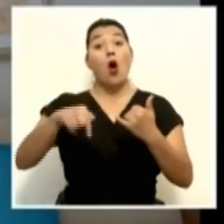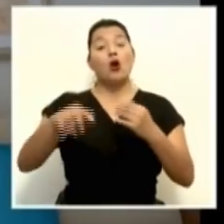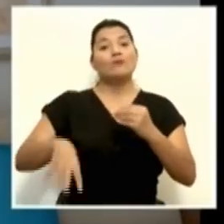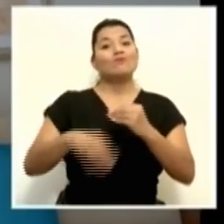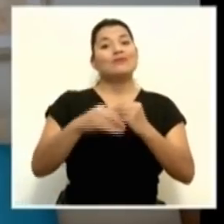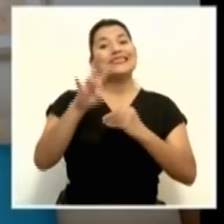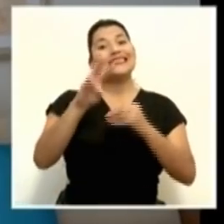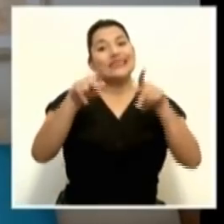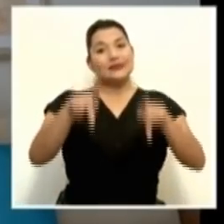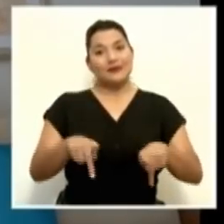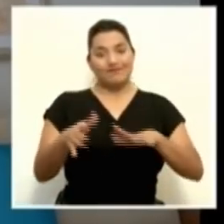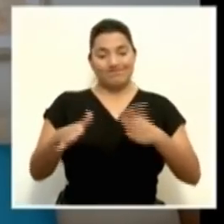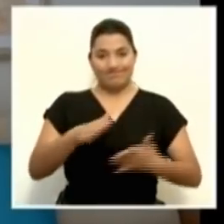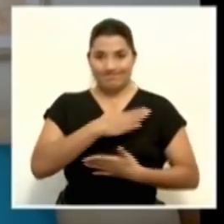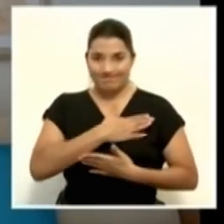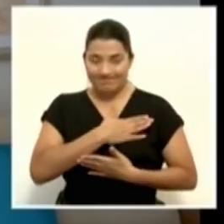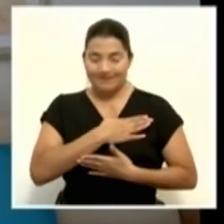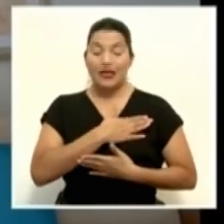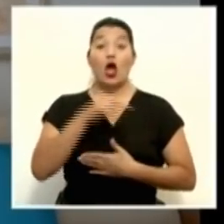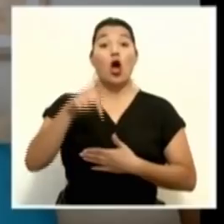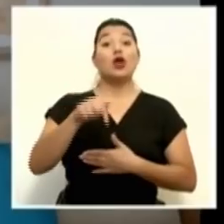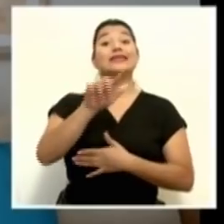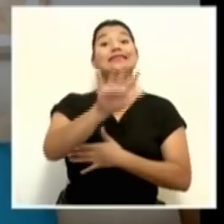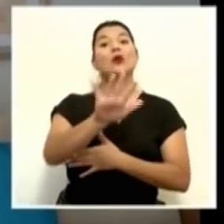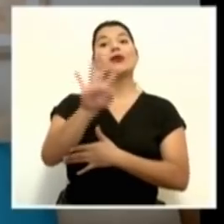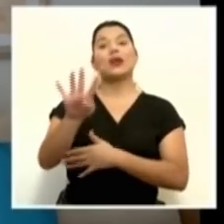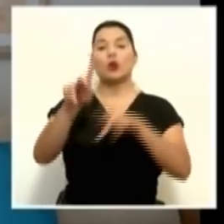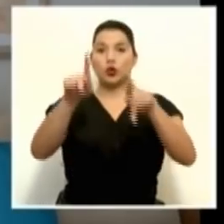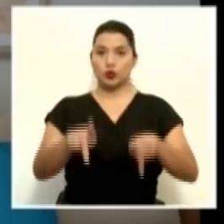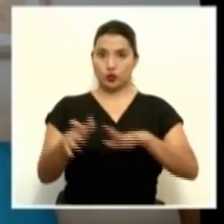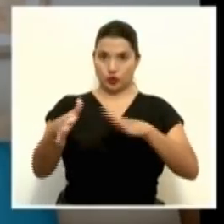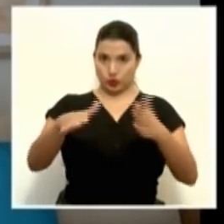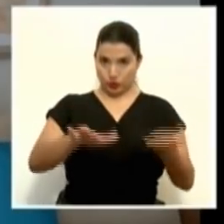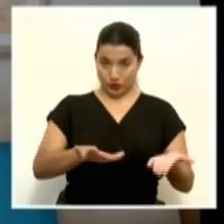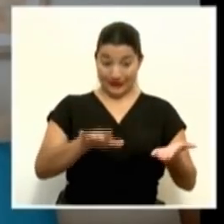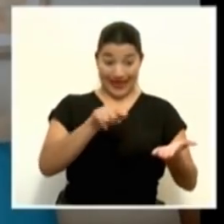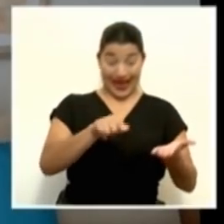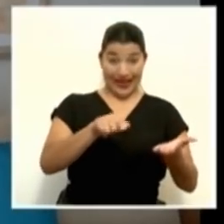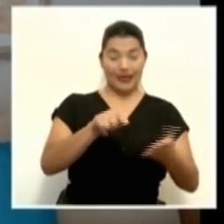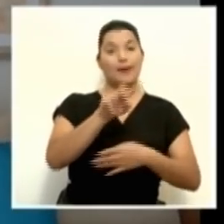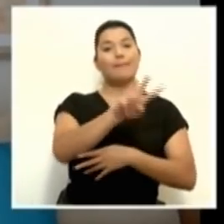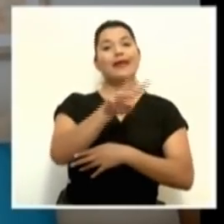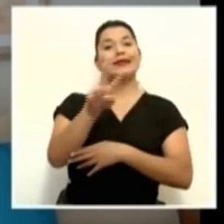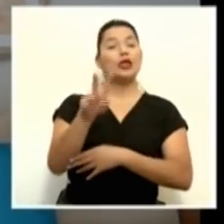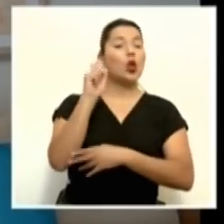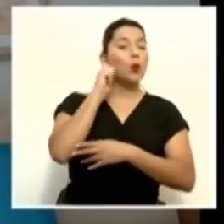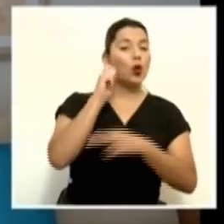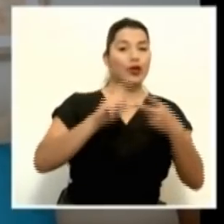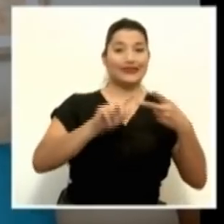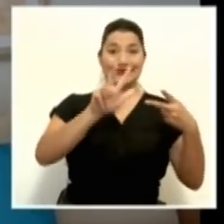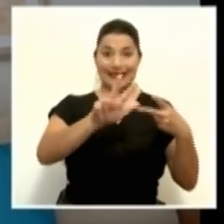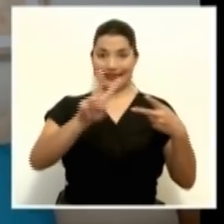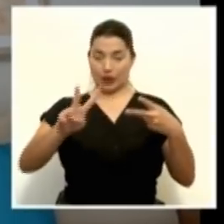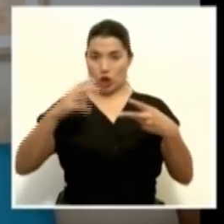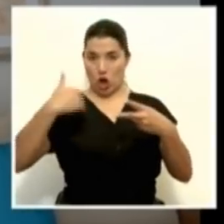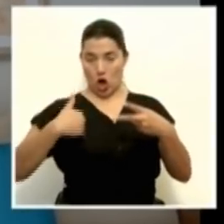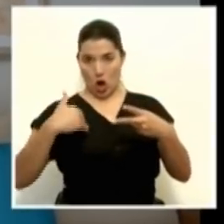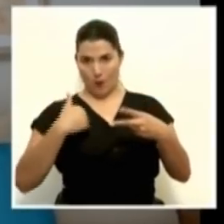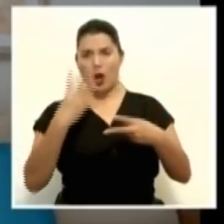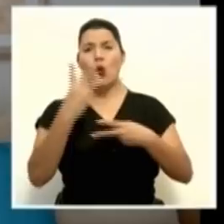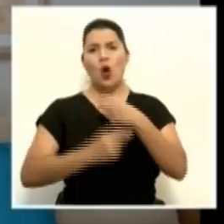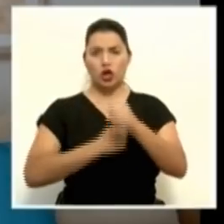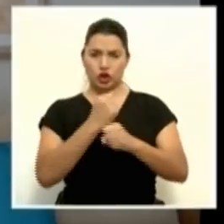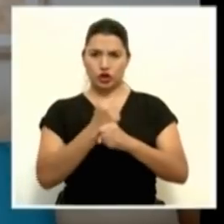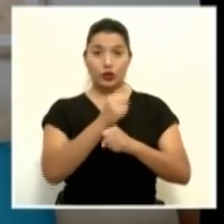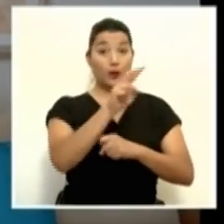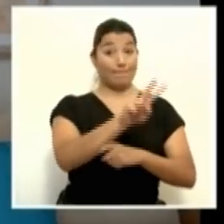fallecimientos, llegando a 54 en total, de los cuales 22 son mujeres y 32 hombres, con un rango de